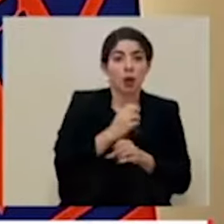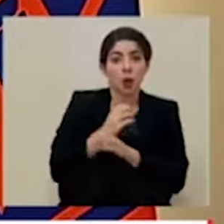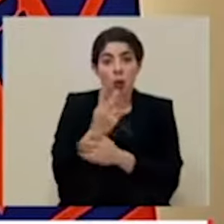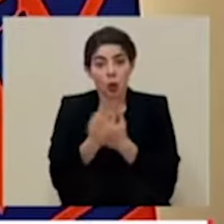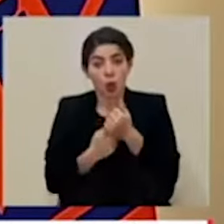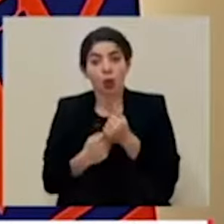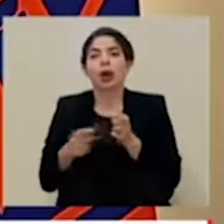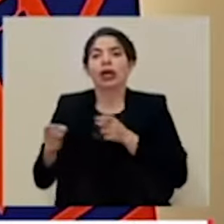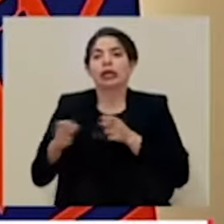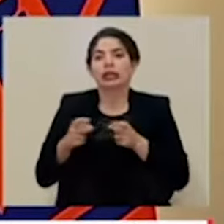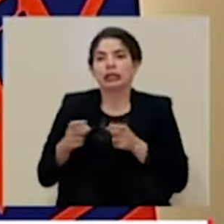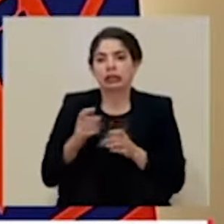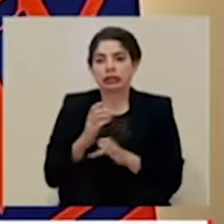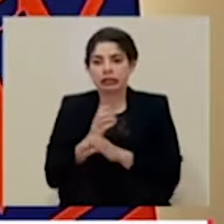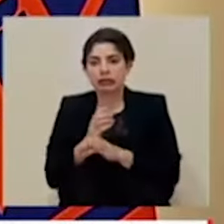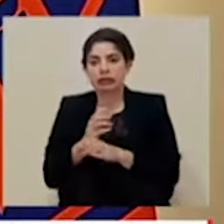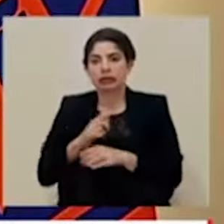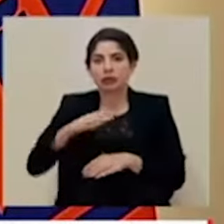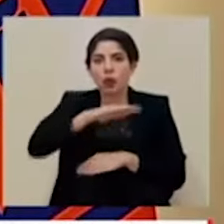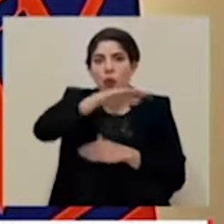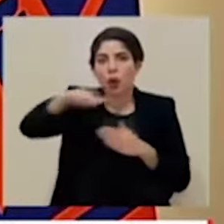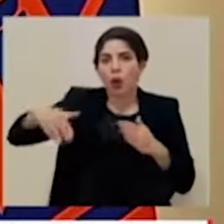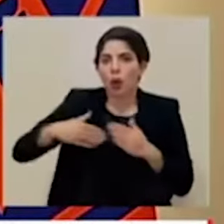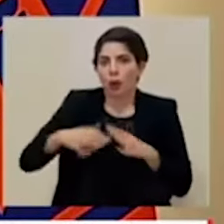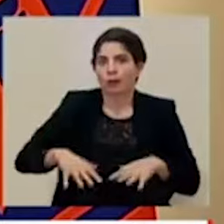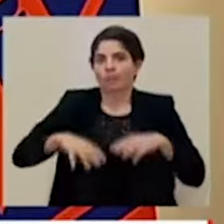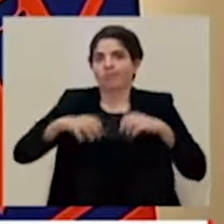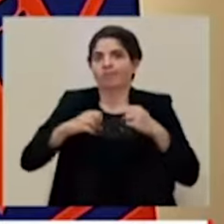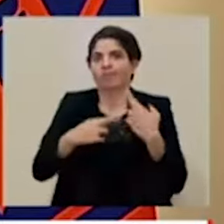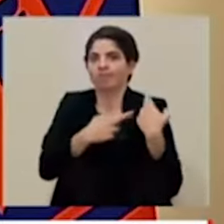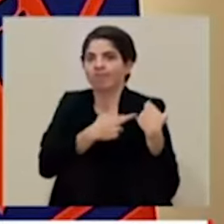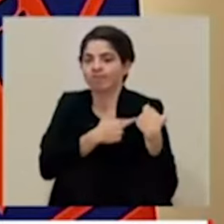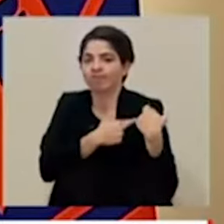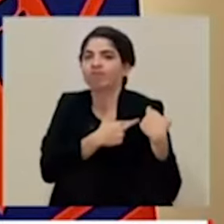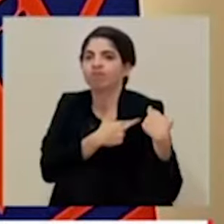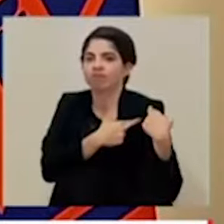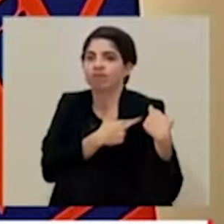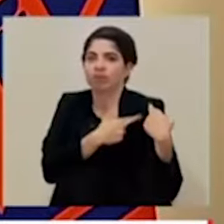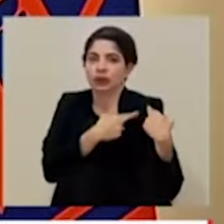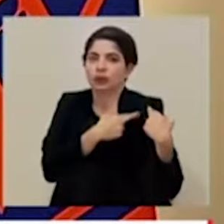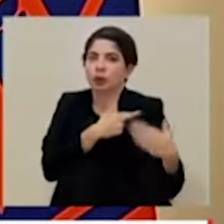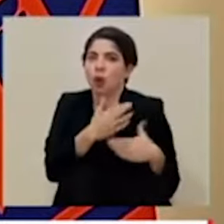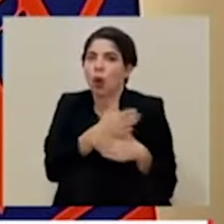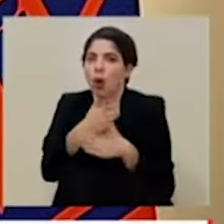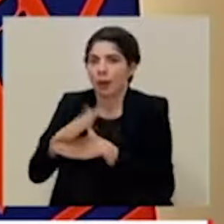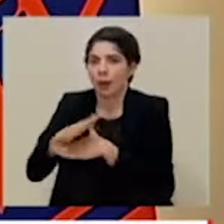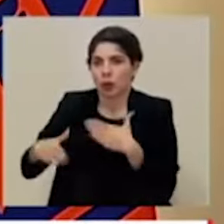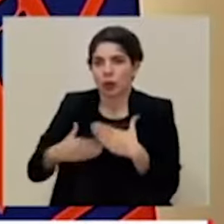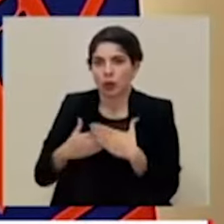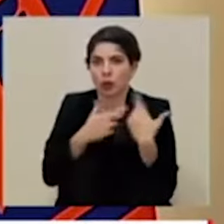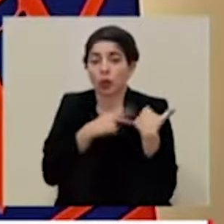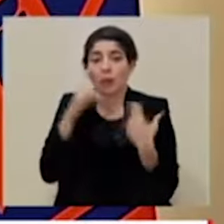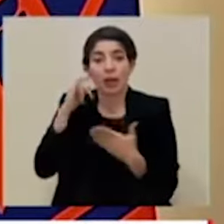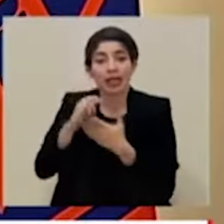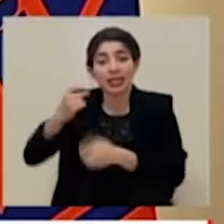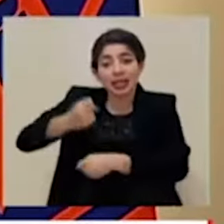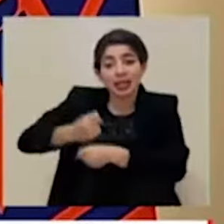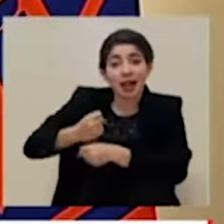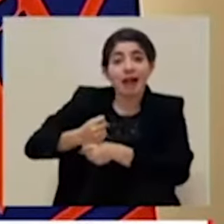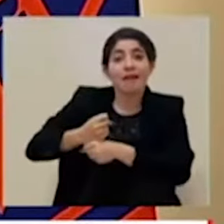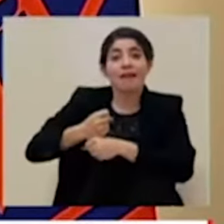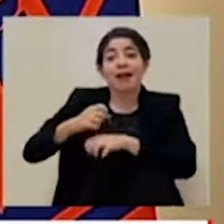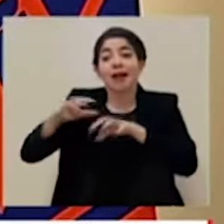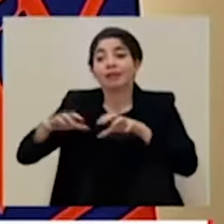un modelo de gestión compartida, donde todos y todas tenemos gran parte de nuestra responsabilidad. Por eso, en el trabajo, en las actividades